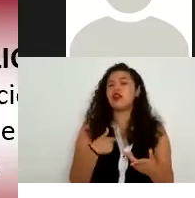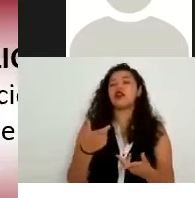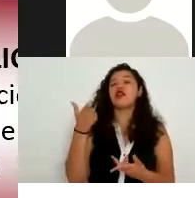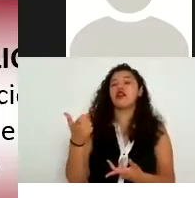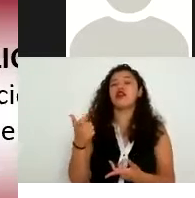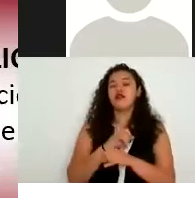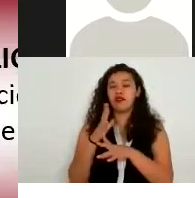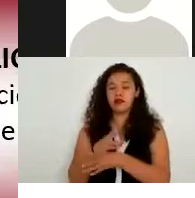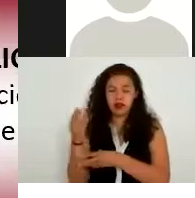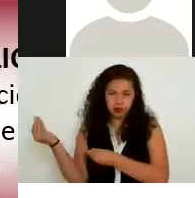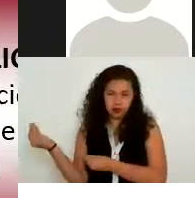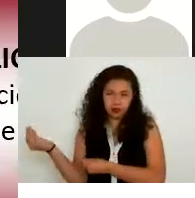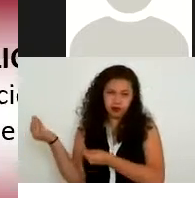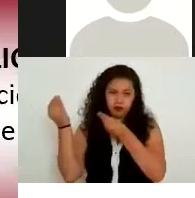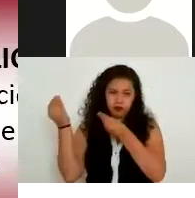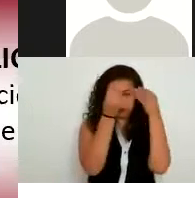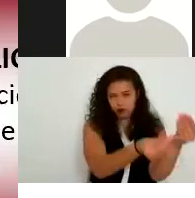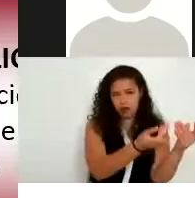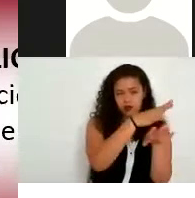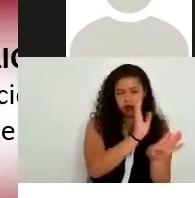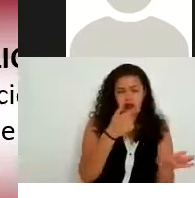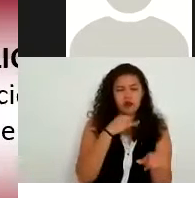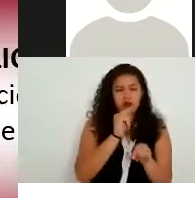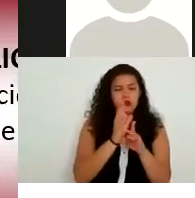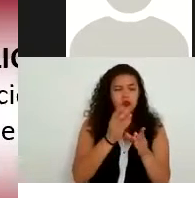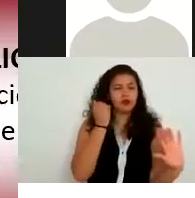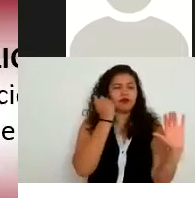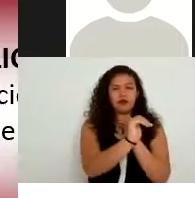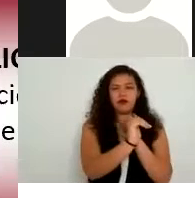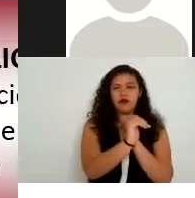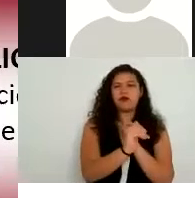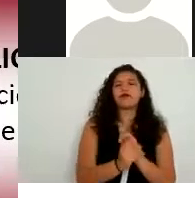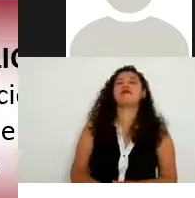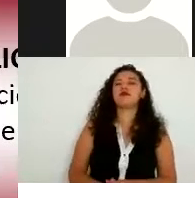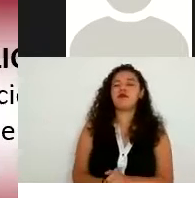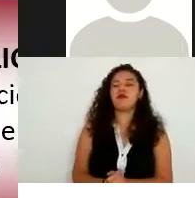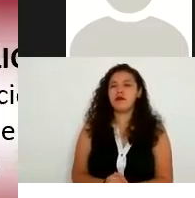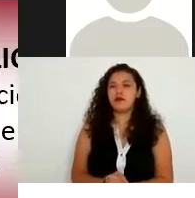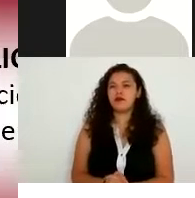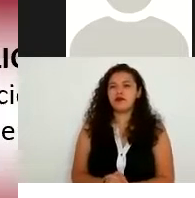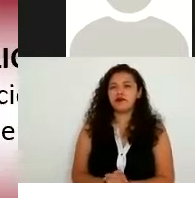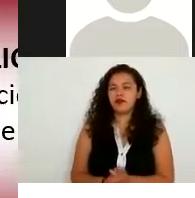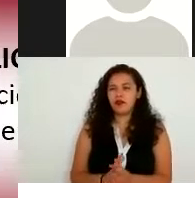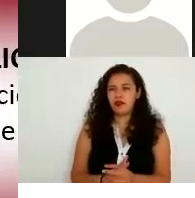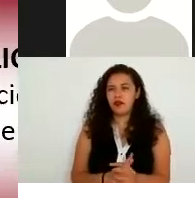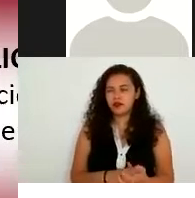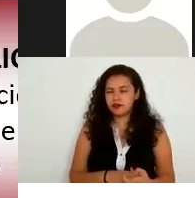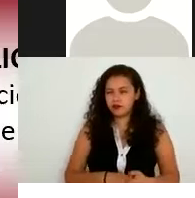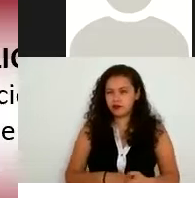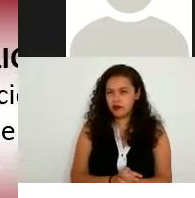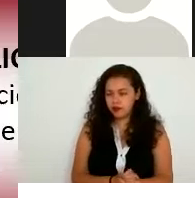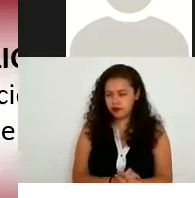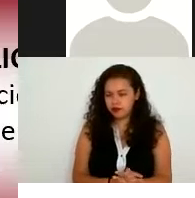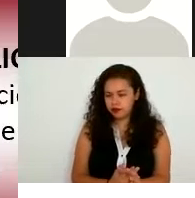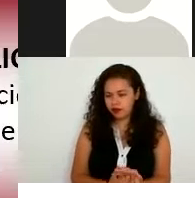a ese tercero a este banco pero lo que la ley señala es que lo ideal es que haya un